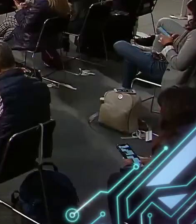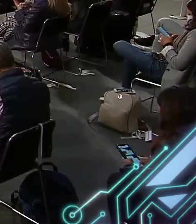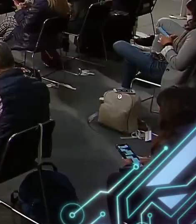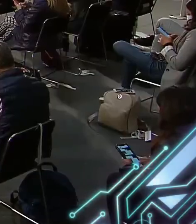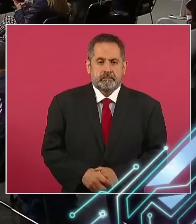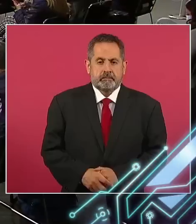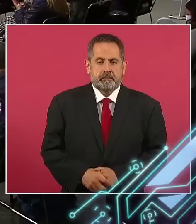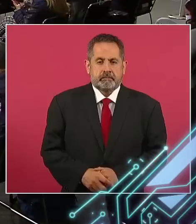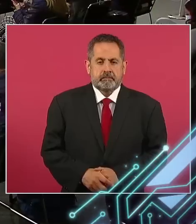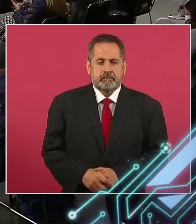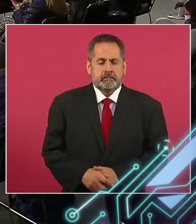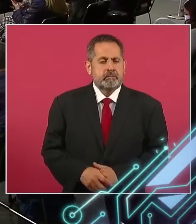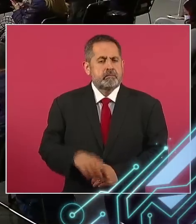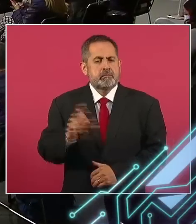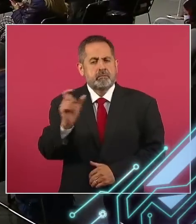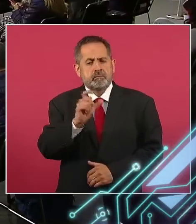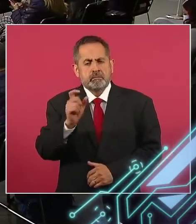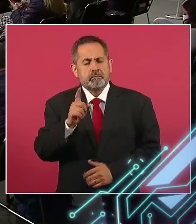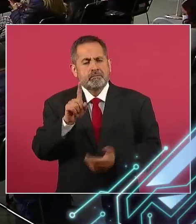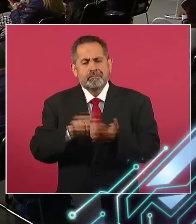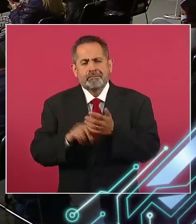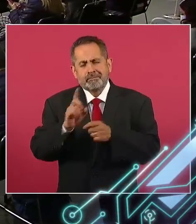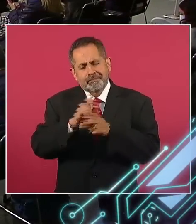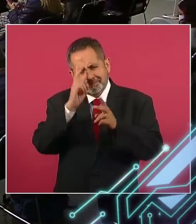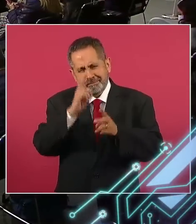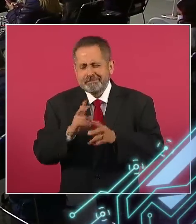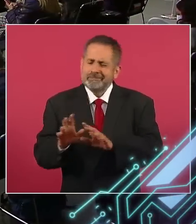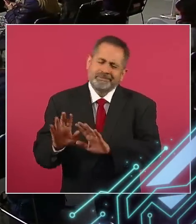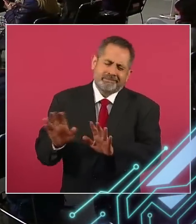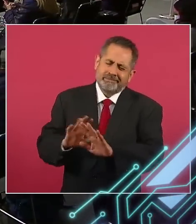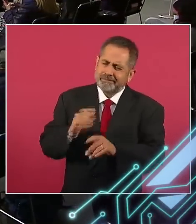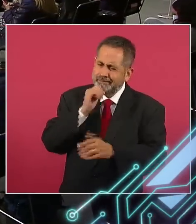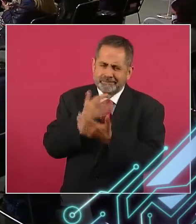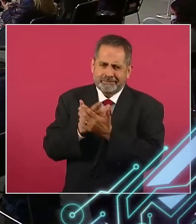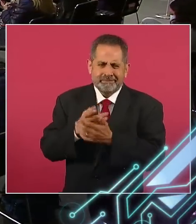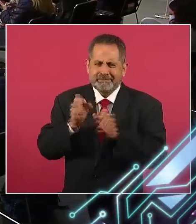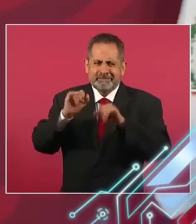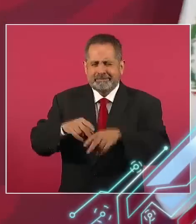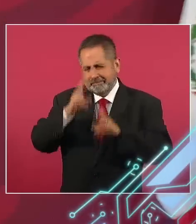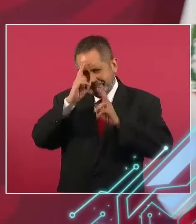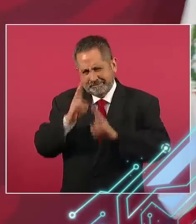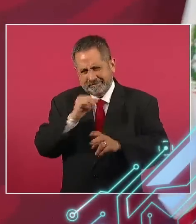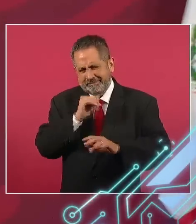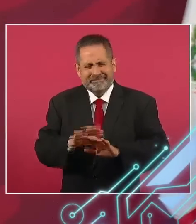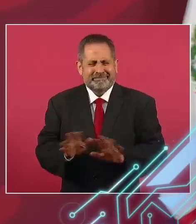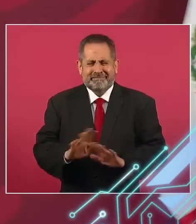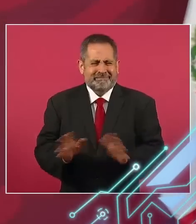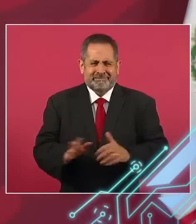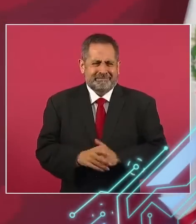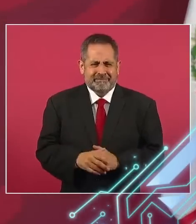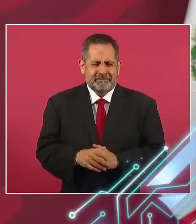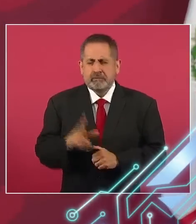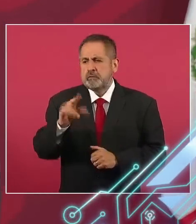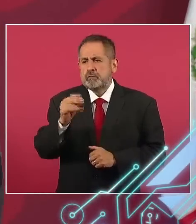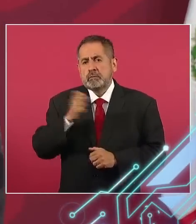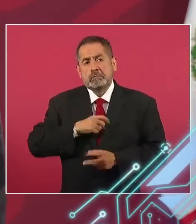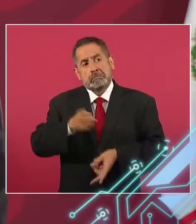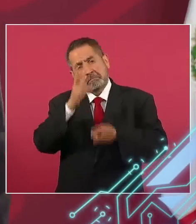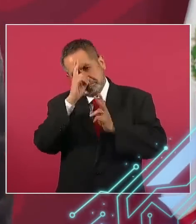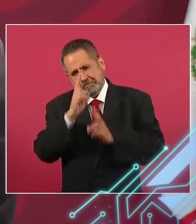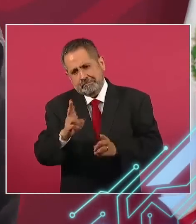¿Cuándo se va a hacer este homenaje, presidente? No, no, no, no es ningún homenaje. No es ningún homenaje.